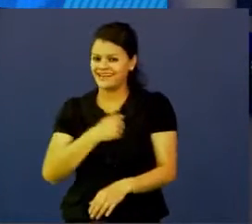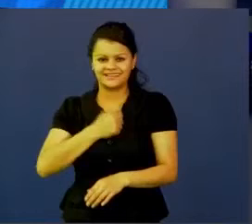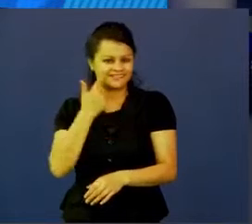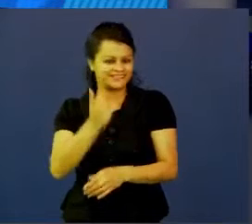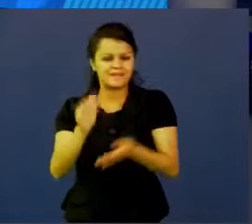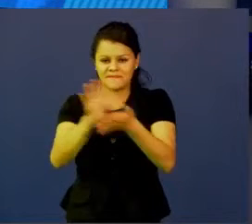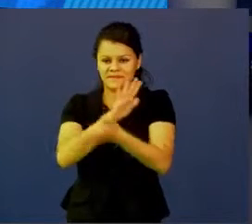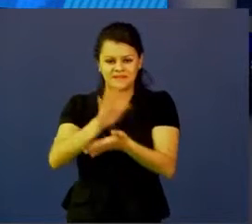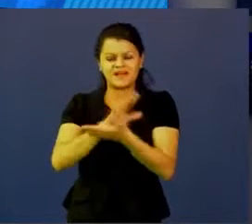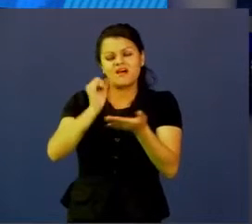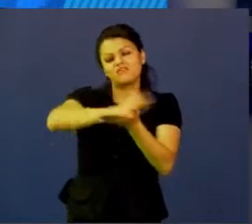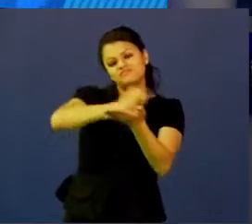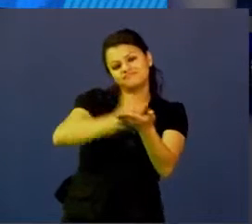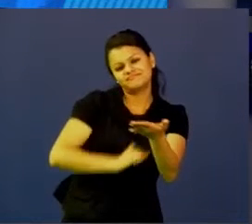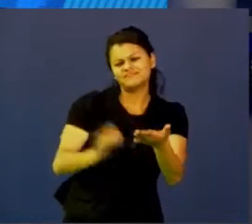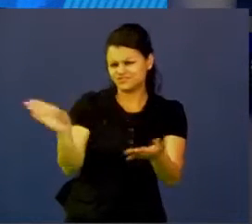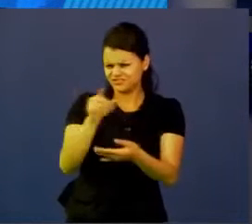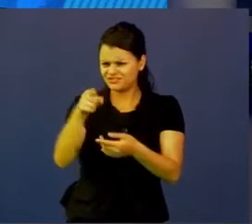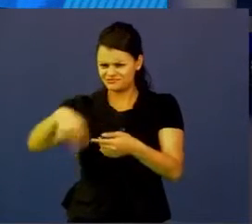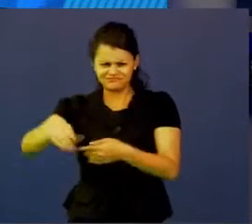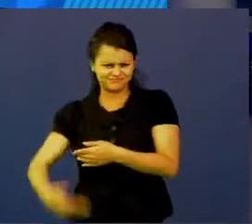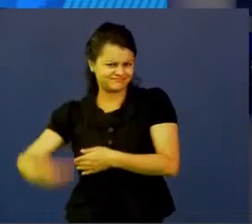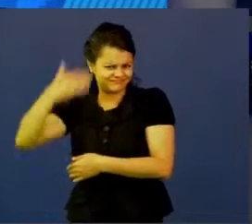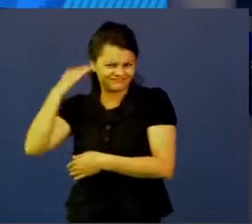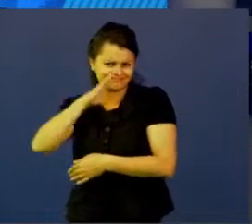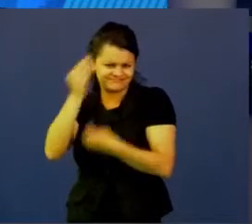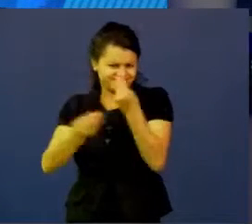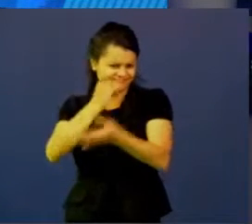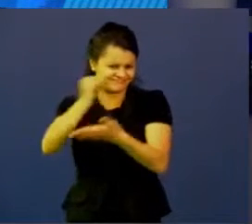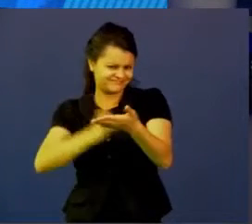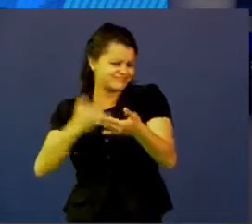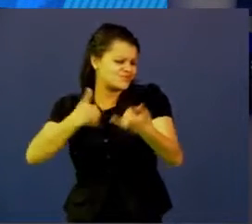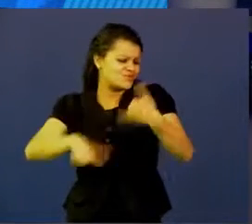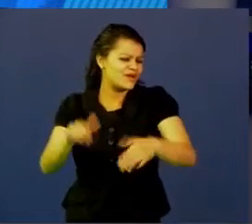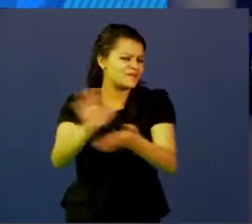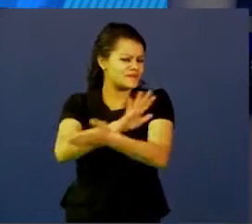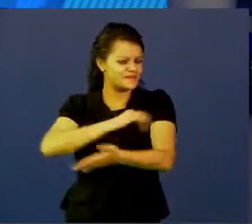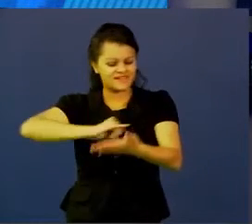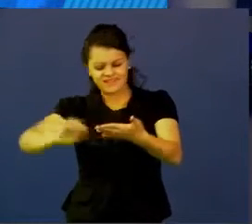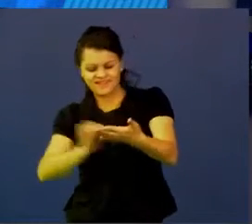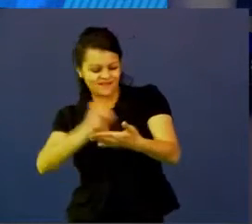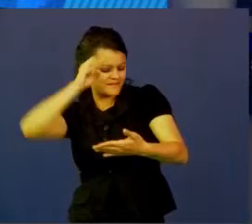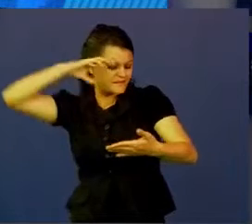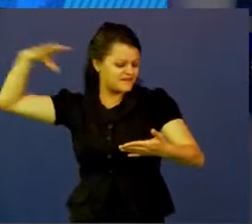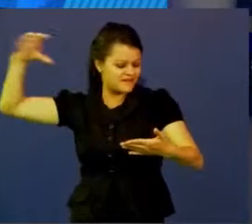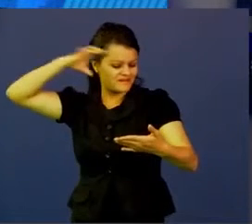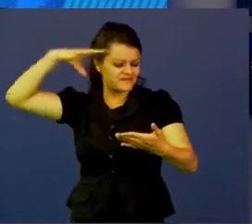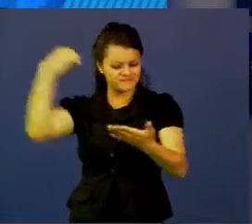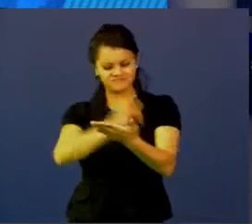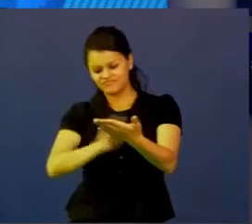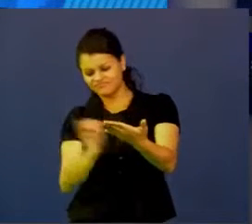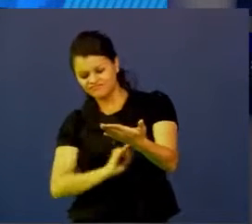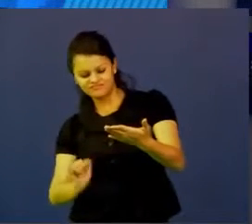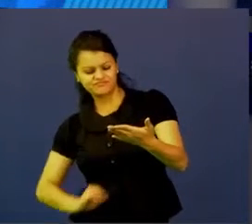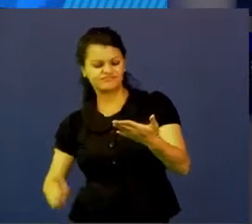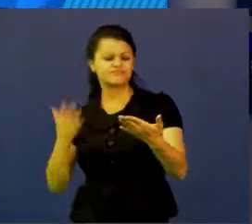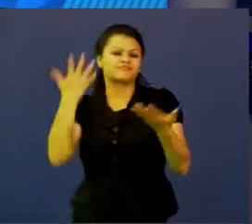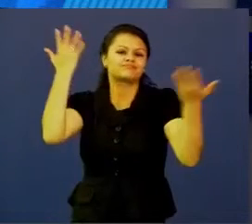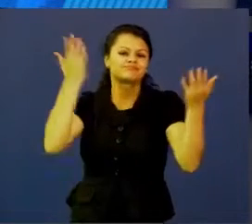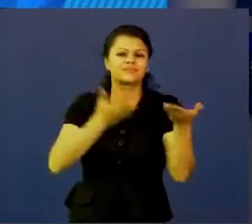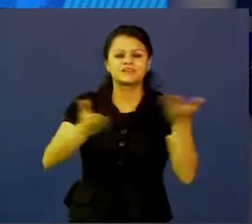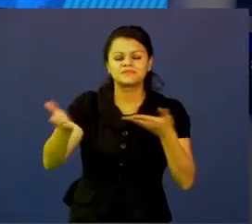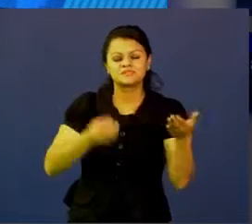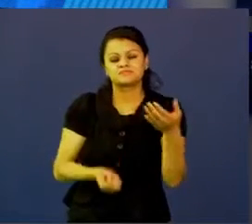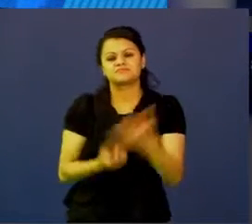hecho algún dibujo en la vida, podemos jugar con el papel, podemos imaginarnos, las soluciones pueden ser servicios, las soluciones pueden ser